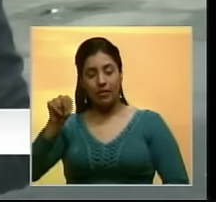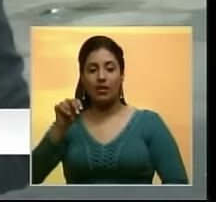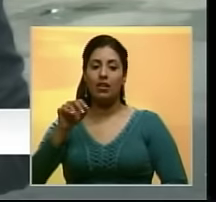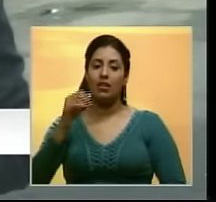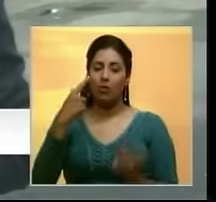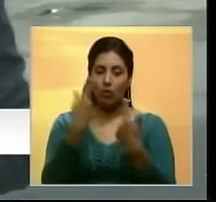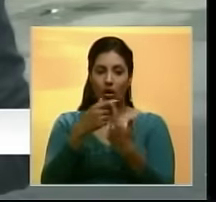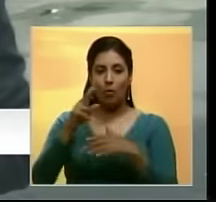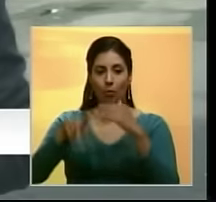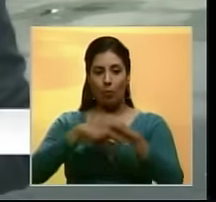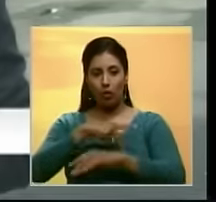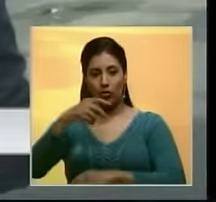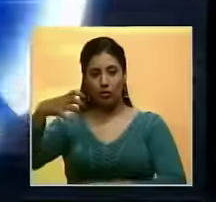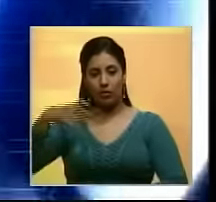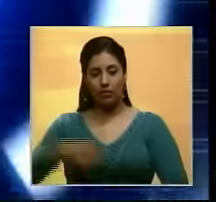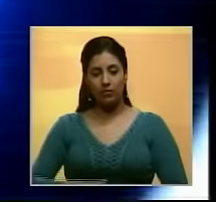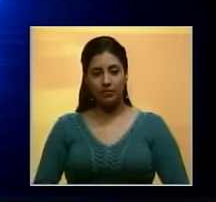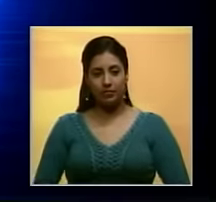Bayamón, Puerto Rico.